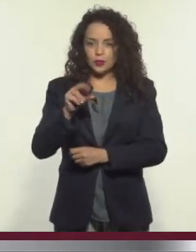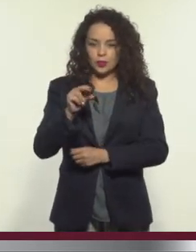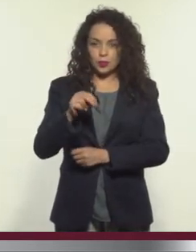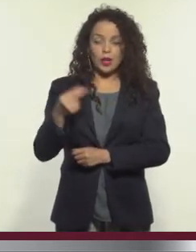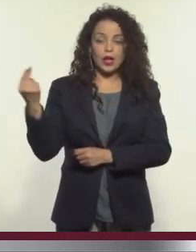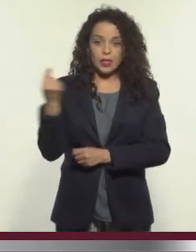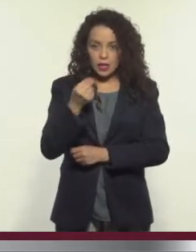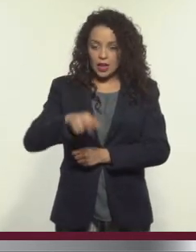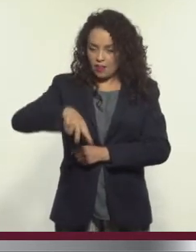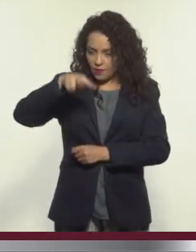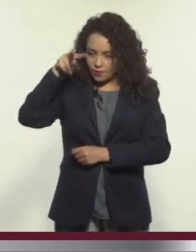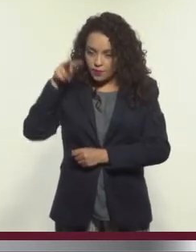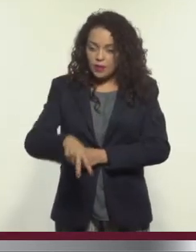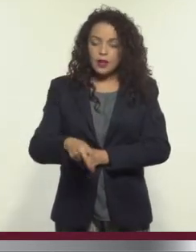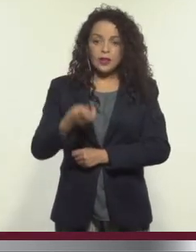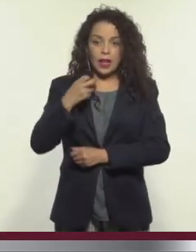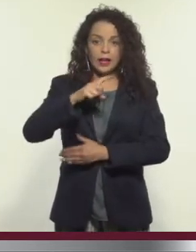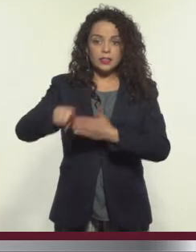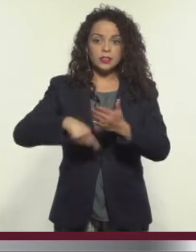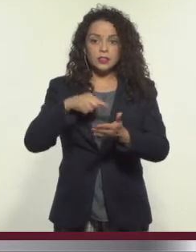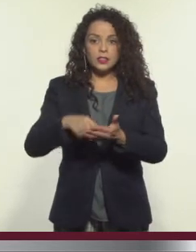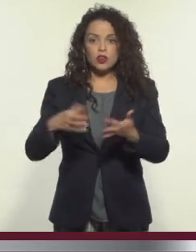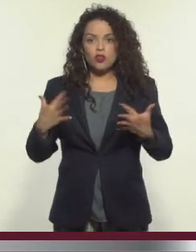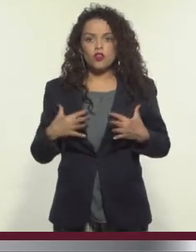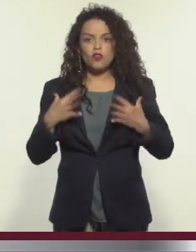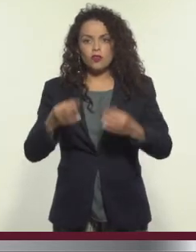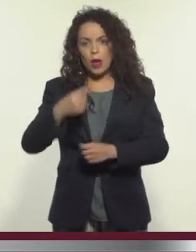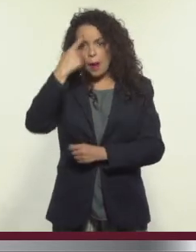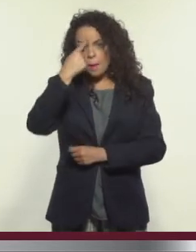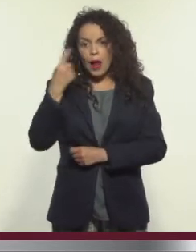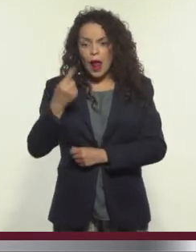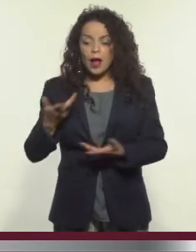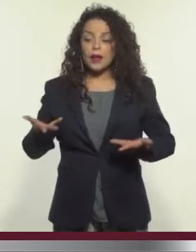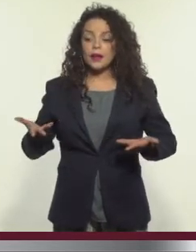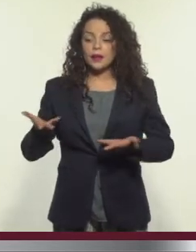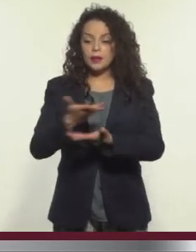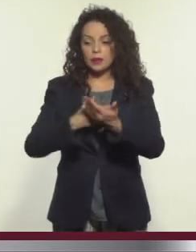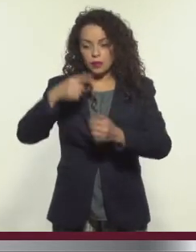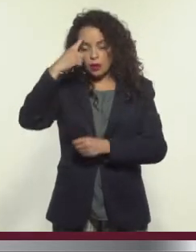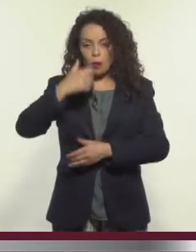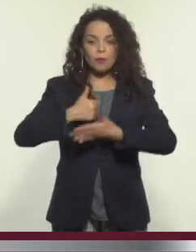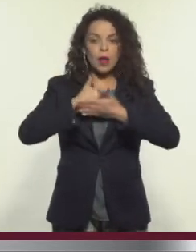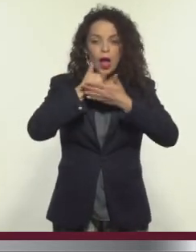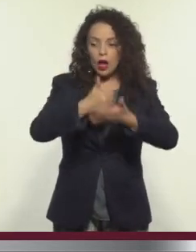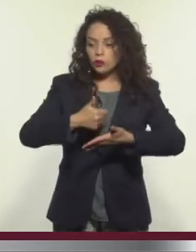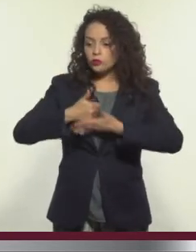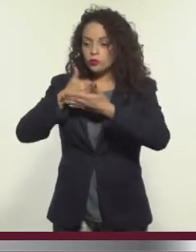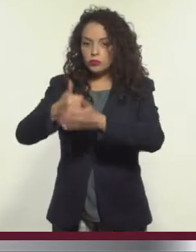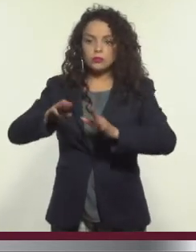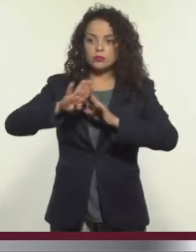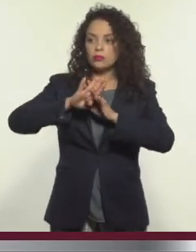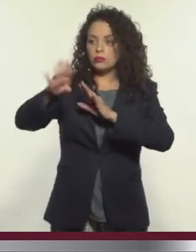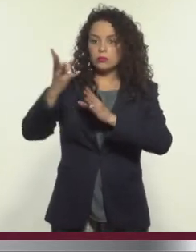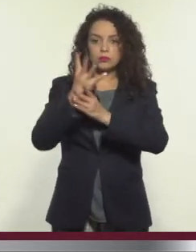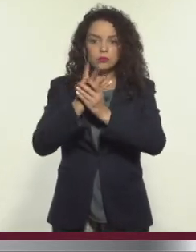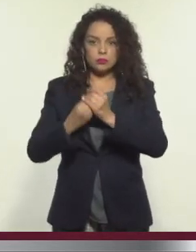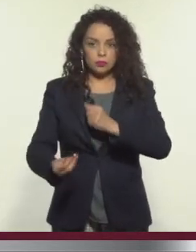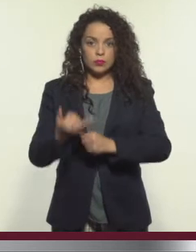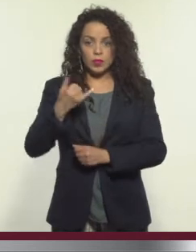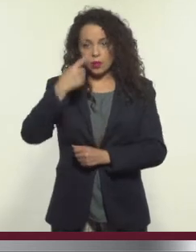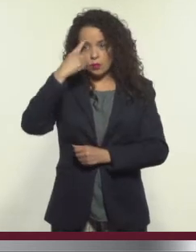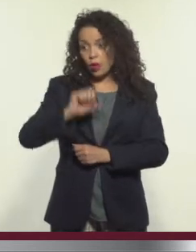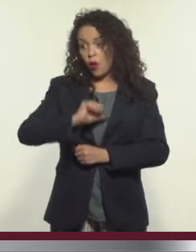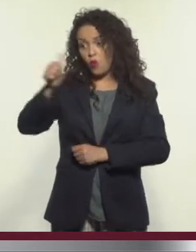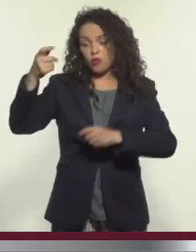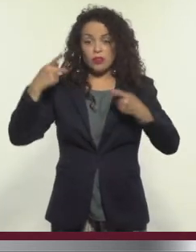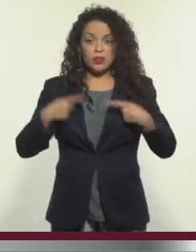Es que realmente estemos creando estos espacios de convivencia, de hospitalidad, para migrantes y para